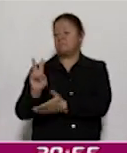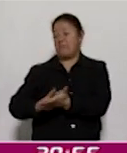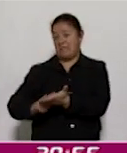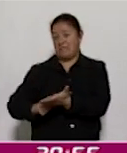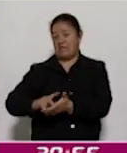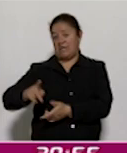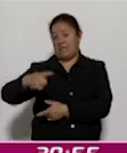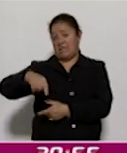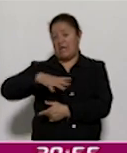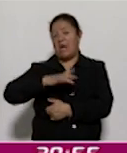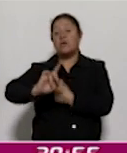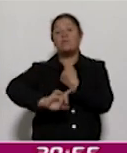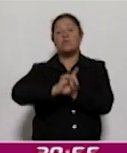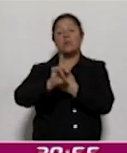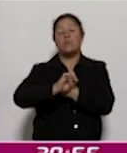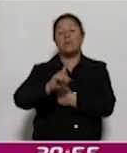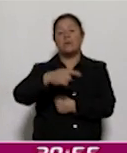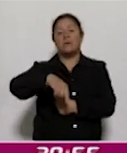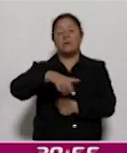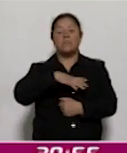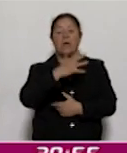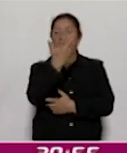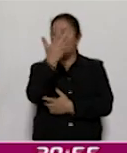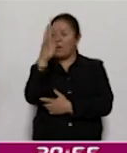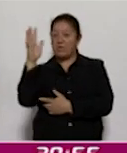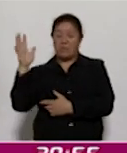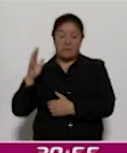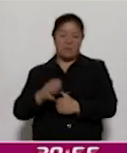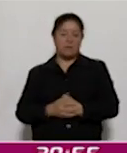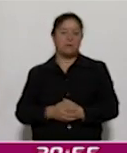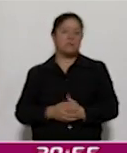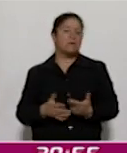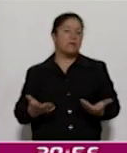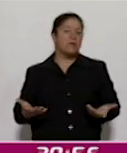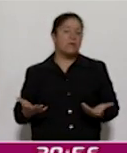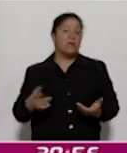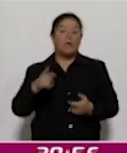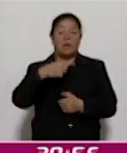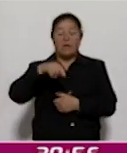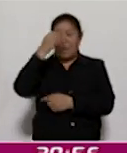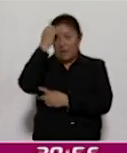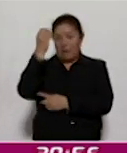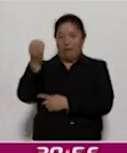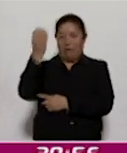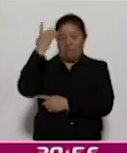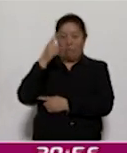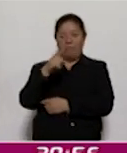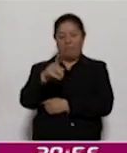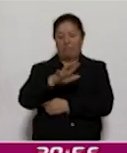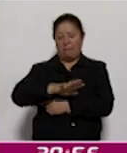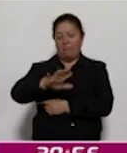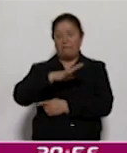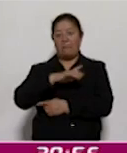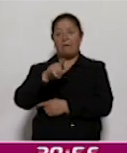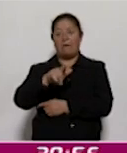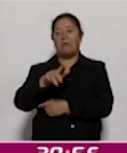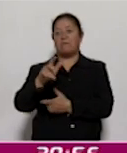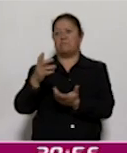tenemos un problema medioambiental, es decir, no podemos olvidarnos que la ciudad es parte de un ecosistema.